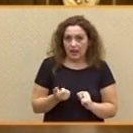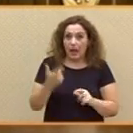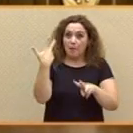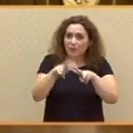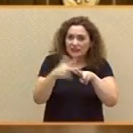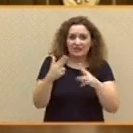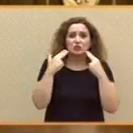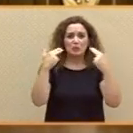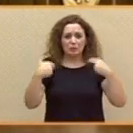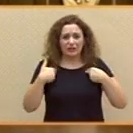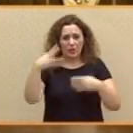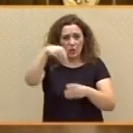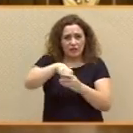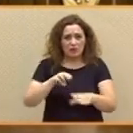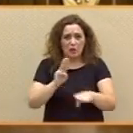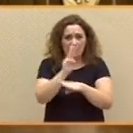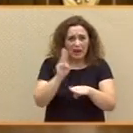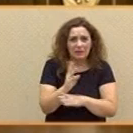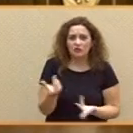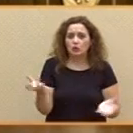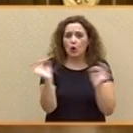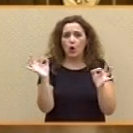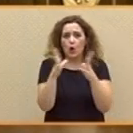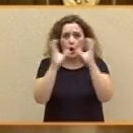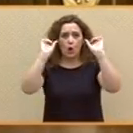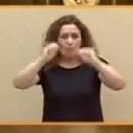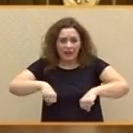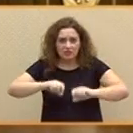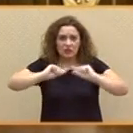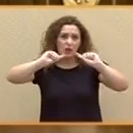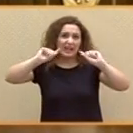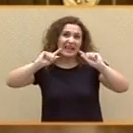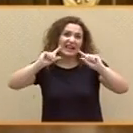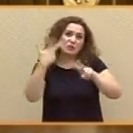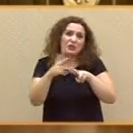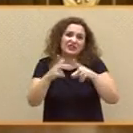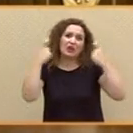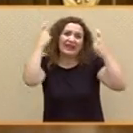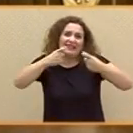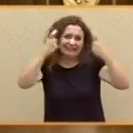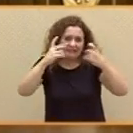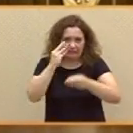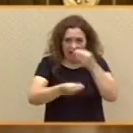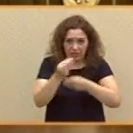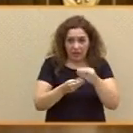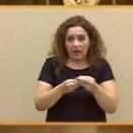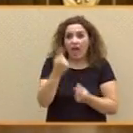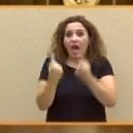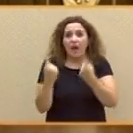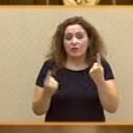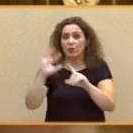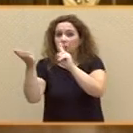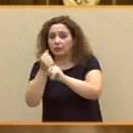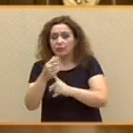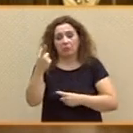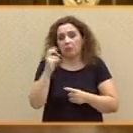Parlamento o en todo caso los pactos que los políticos intentan hacer y a veces salen y a veces no salen. En estos meses